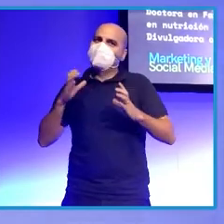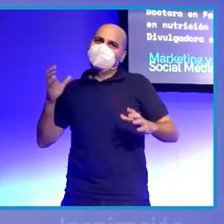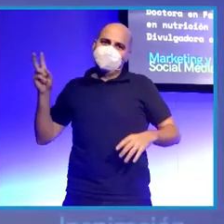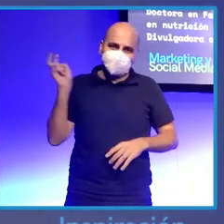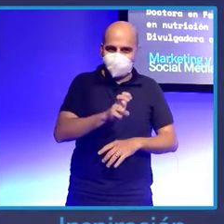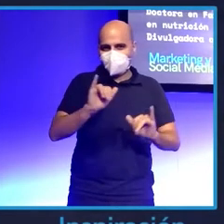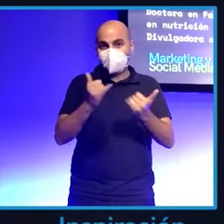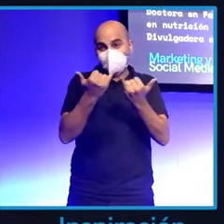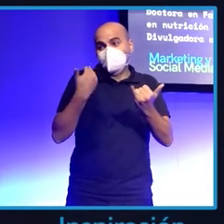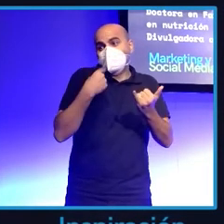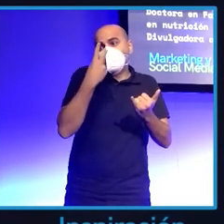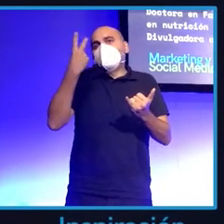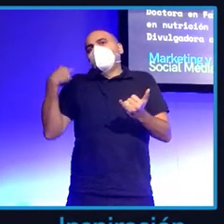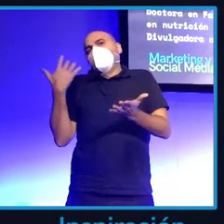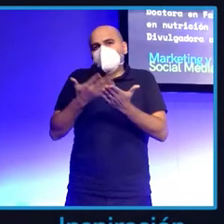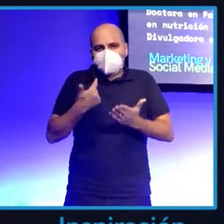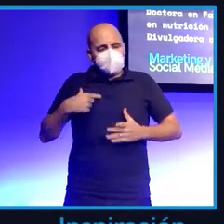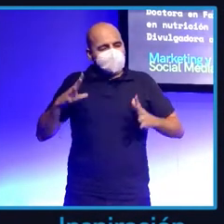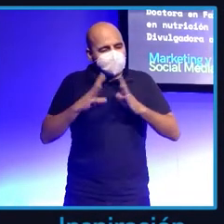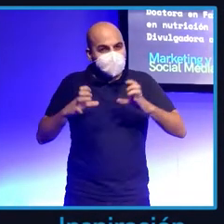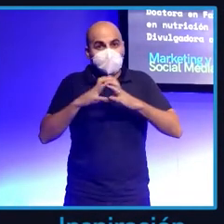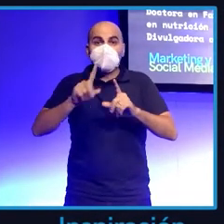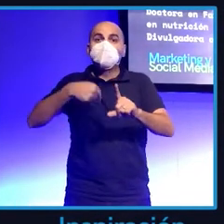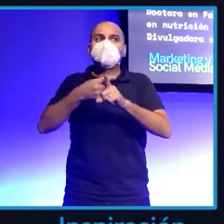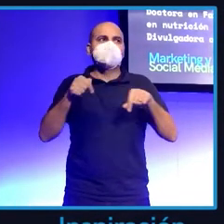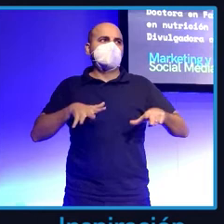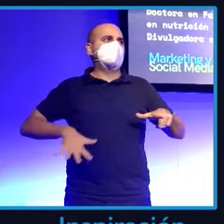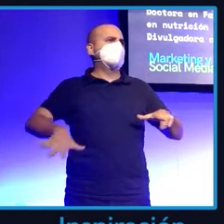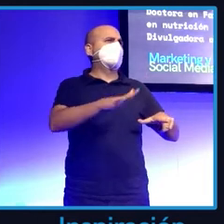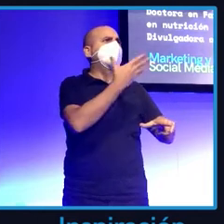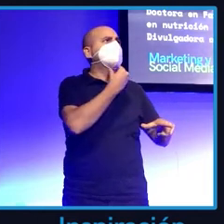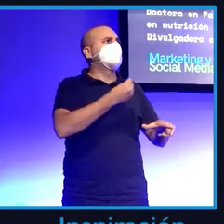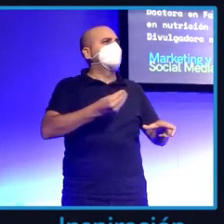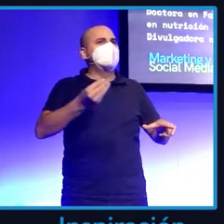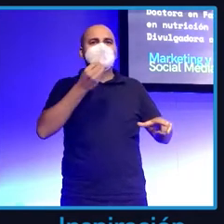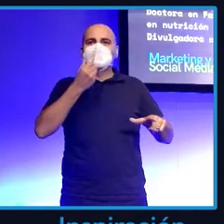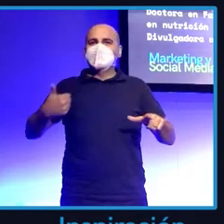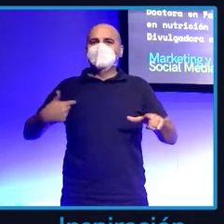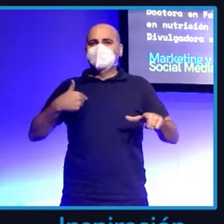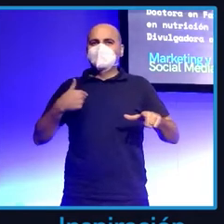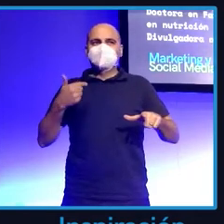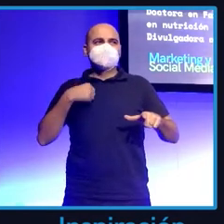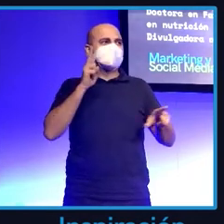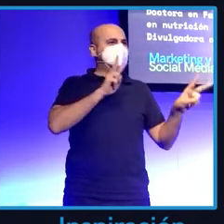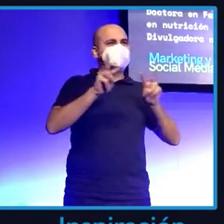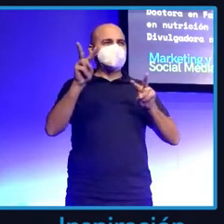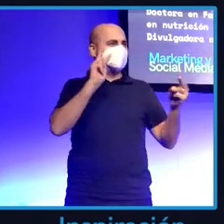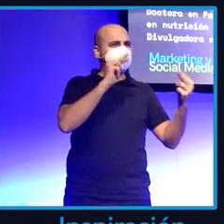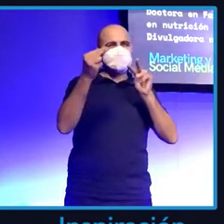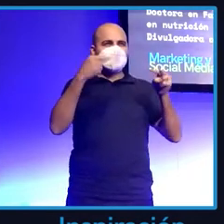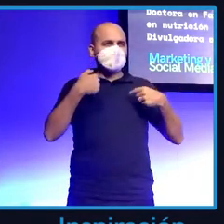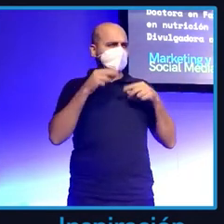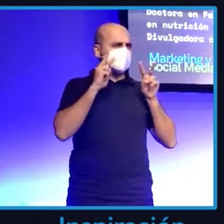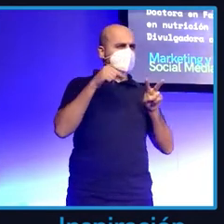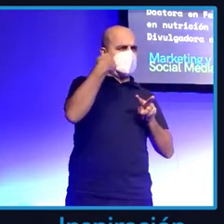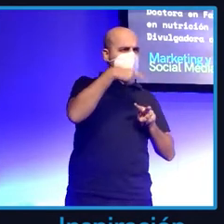años y sobre todo las ganas también de estar en un espacio como este tan bonito, de poder veros las caras, aunque estáis un poco azules, pero